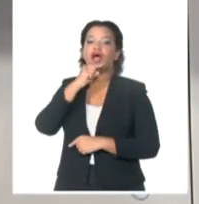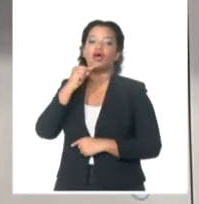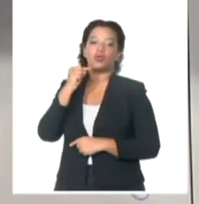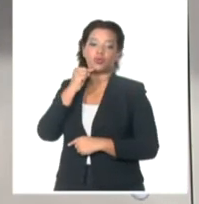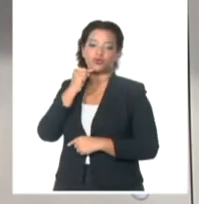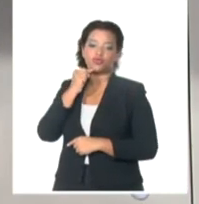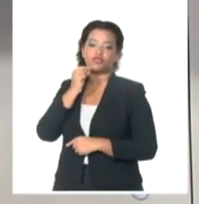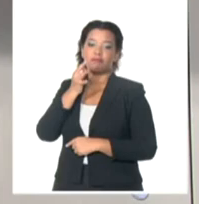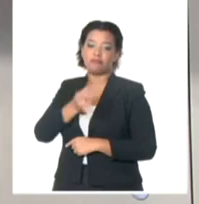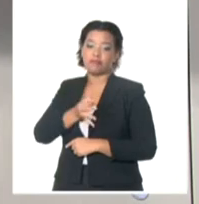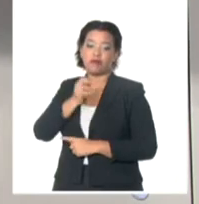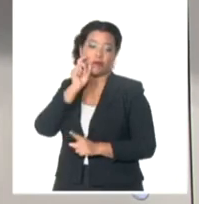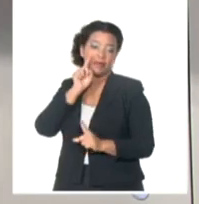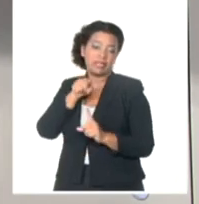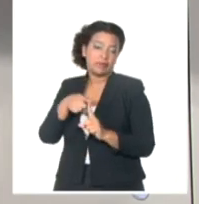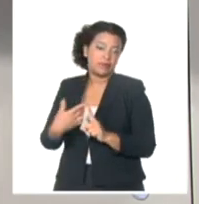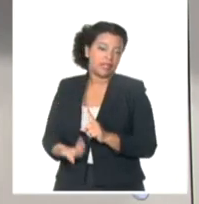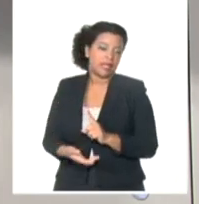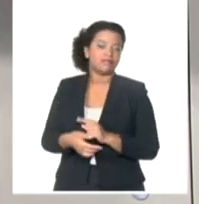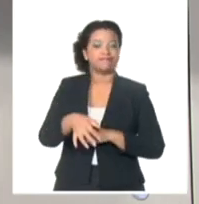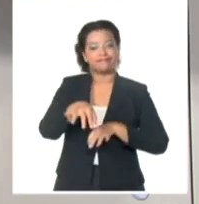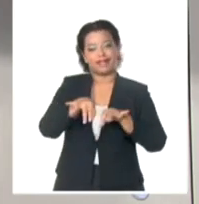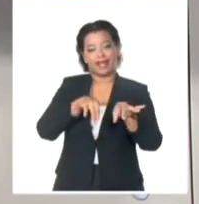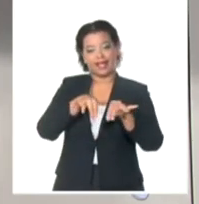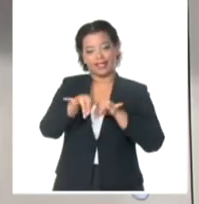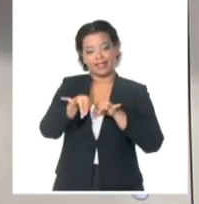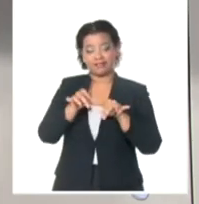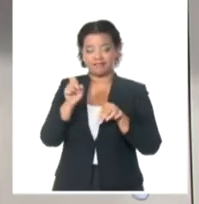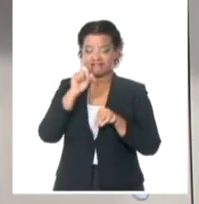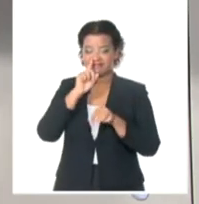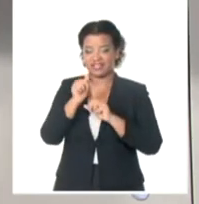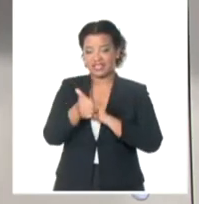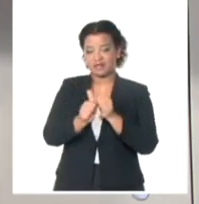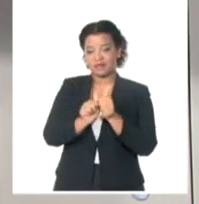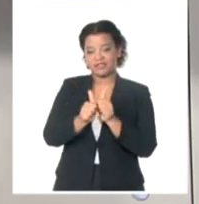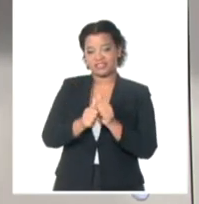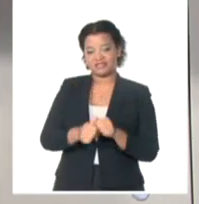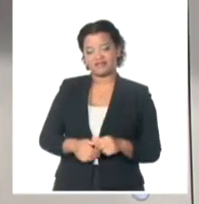el match por la corona mundial de ajedrez. Con esto finalizan los deportes. Manténgase informado en El Estelar.